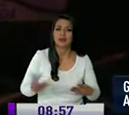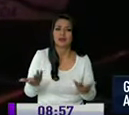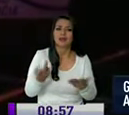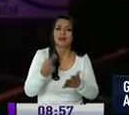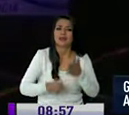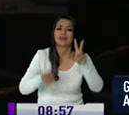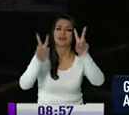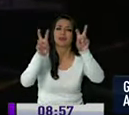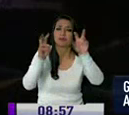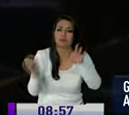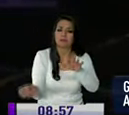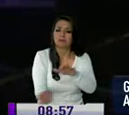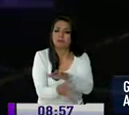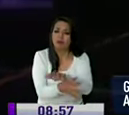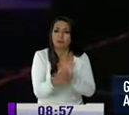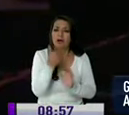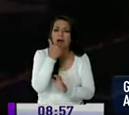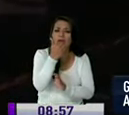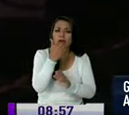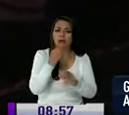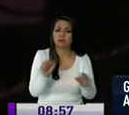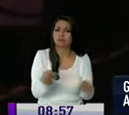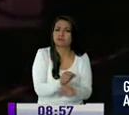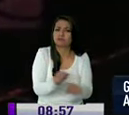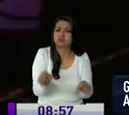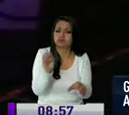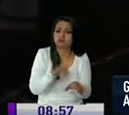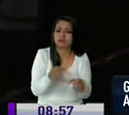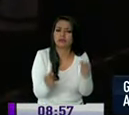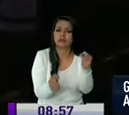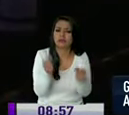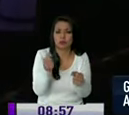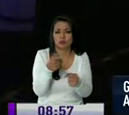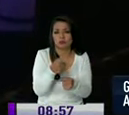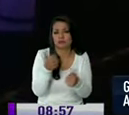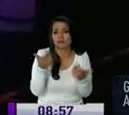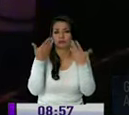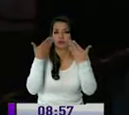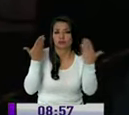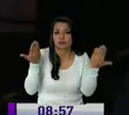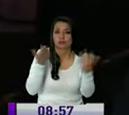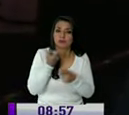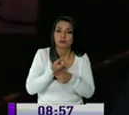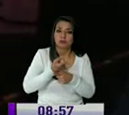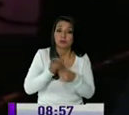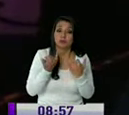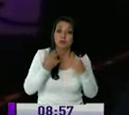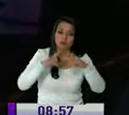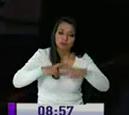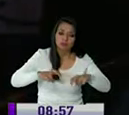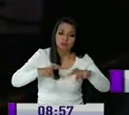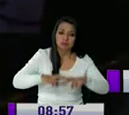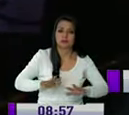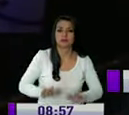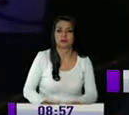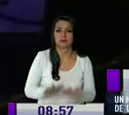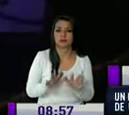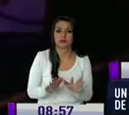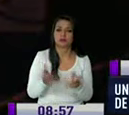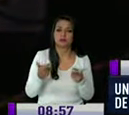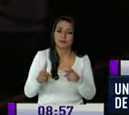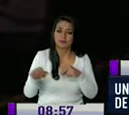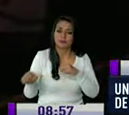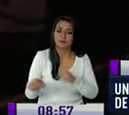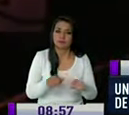que cosas se podrían haber transportado en este vehículo en virtud de que se están practicando ahorita en este momento algunas